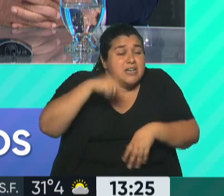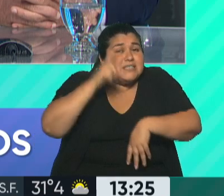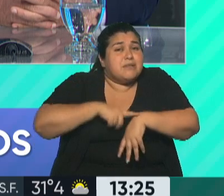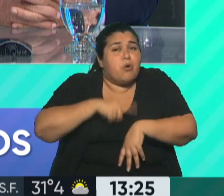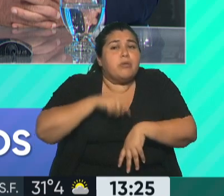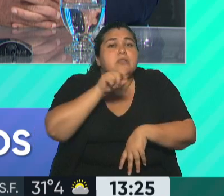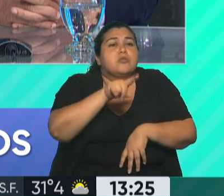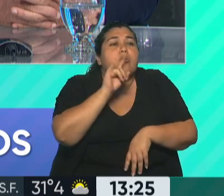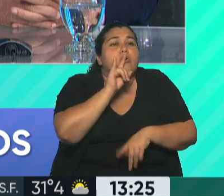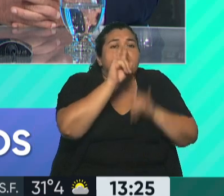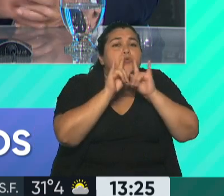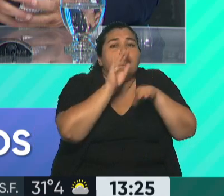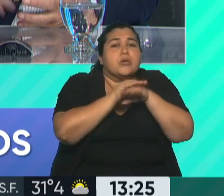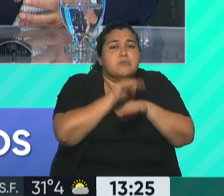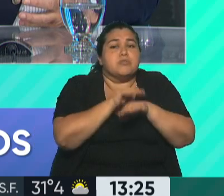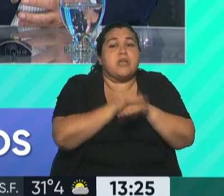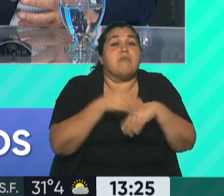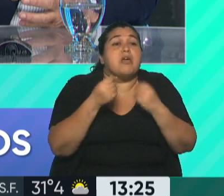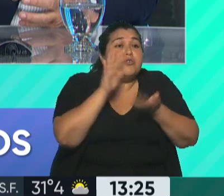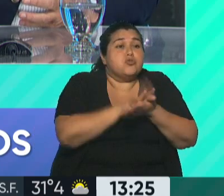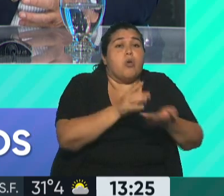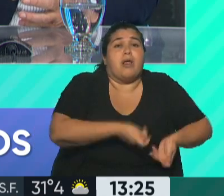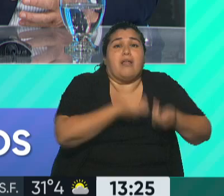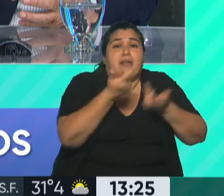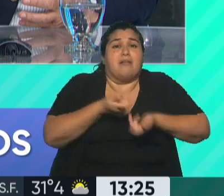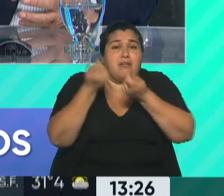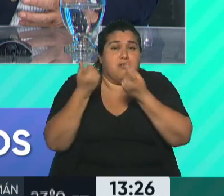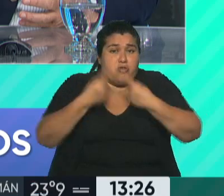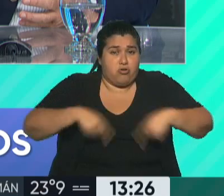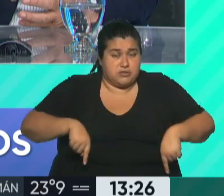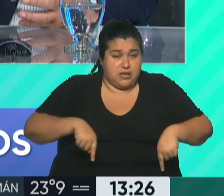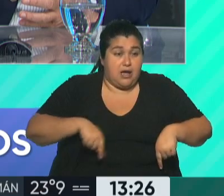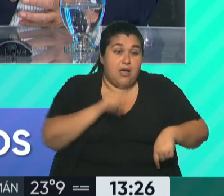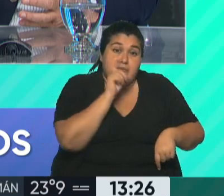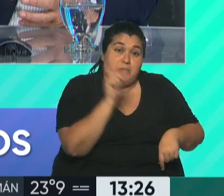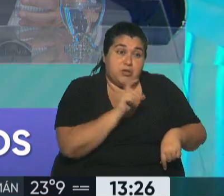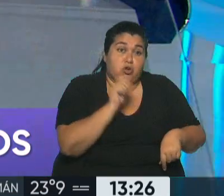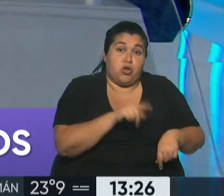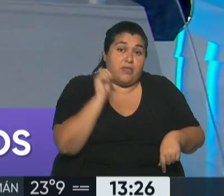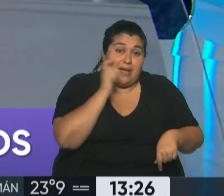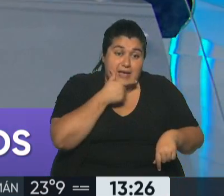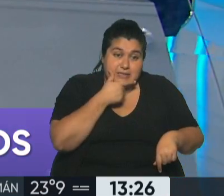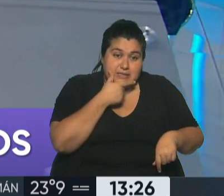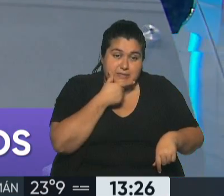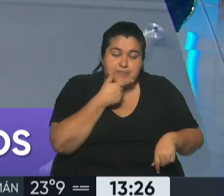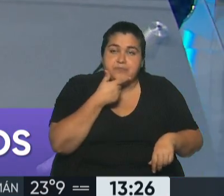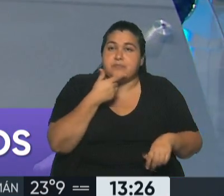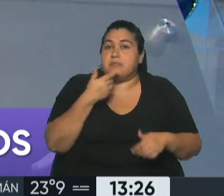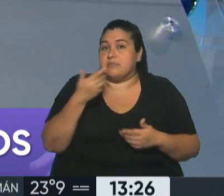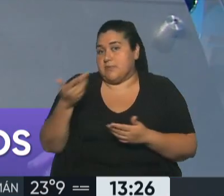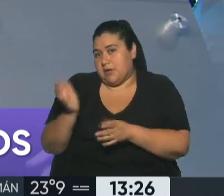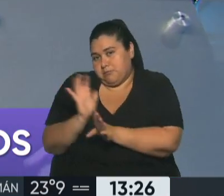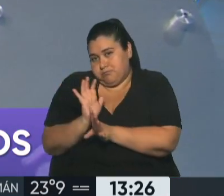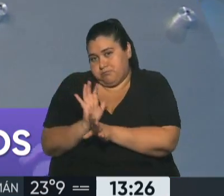tienen a su cargo todo lo que es la distribución y la explotación del petróleo y del gas. Y que no le han dado el